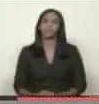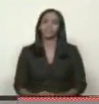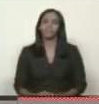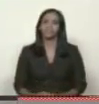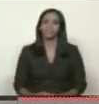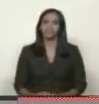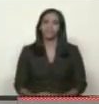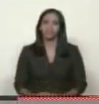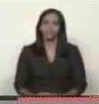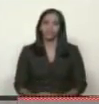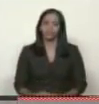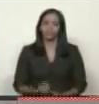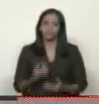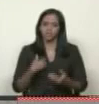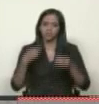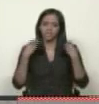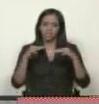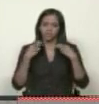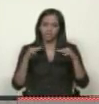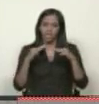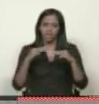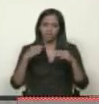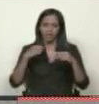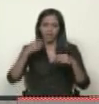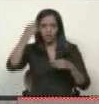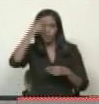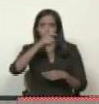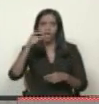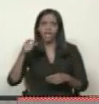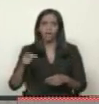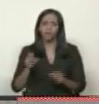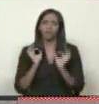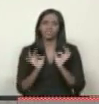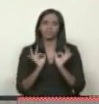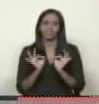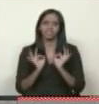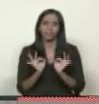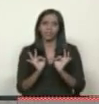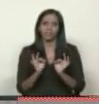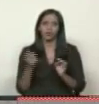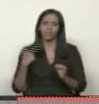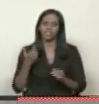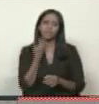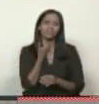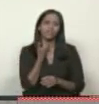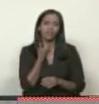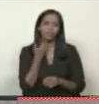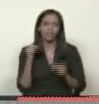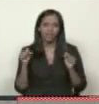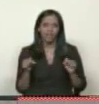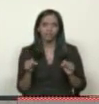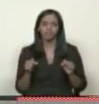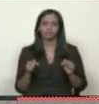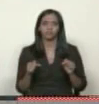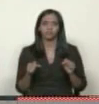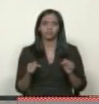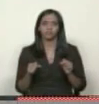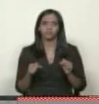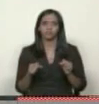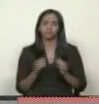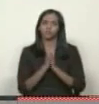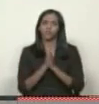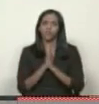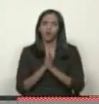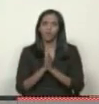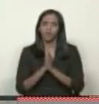Mi mensaje para el pueblo, especialmente los que padecemos esta enfermedad, que por favor